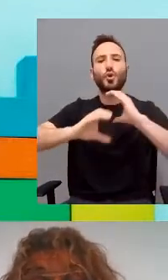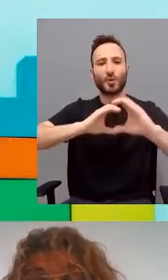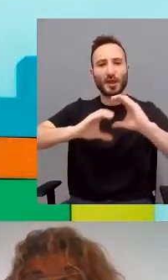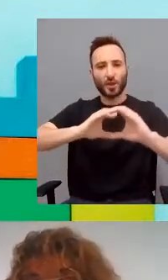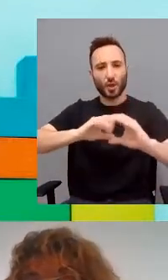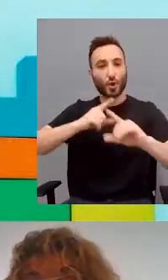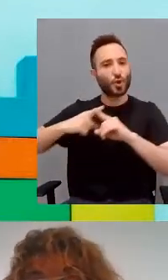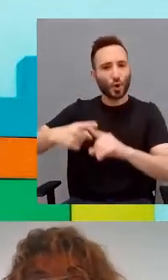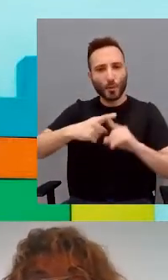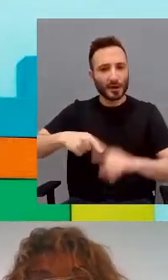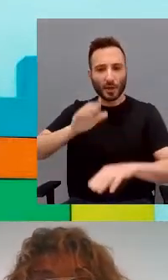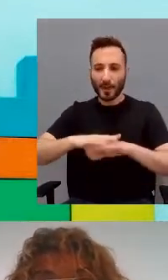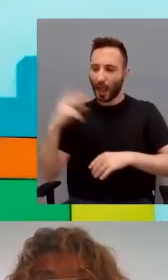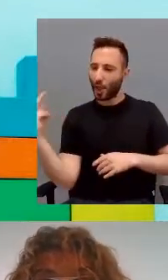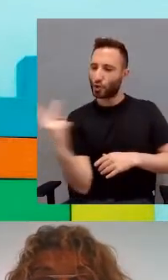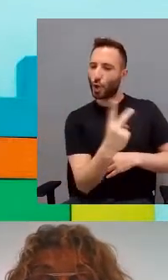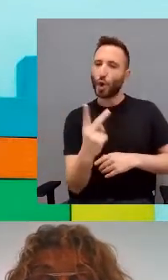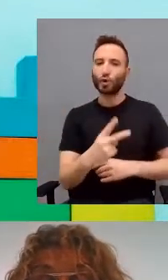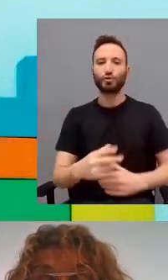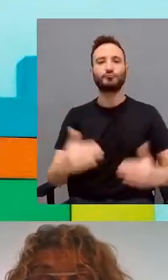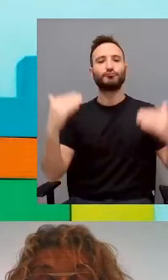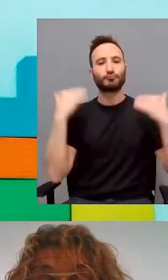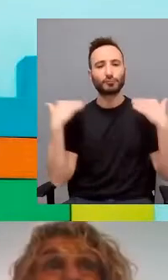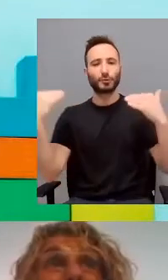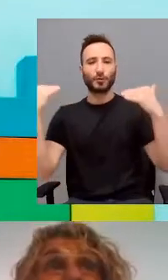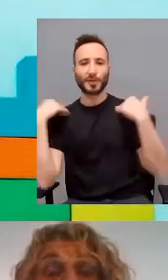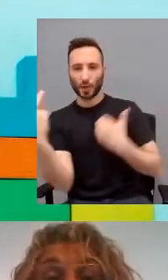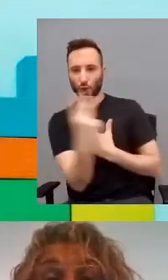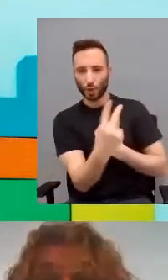que involucre activamente ambos interlocutores.